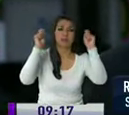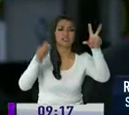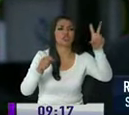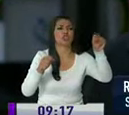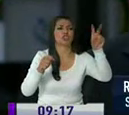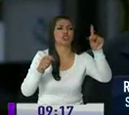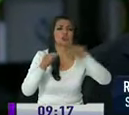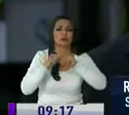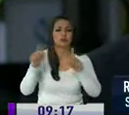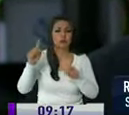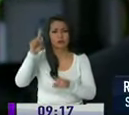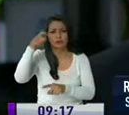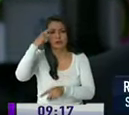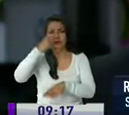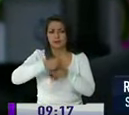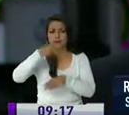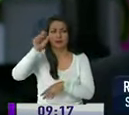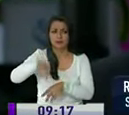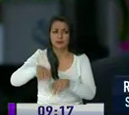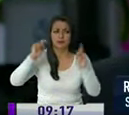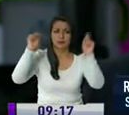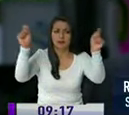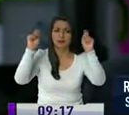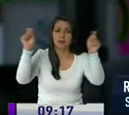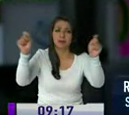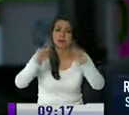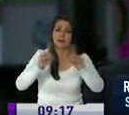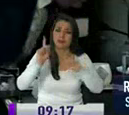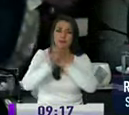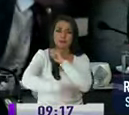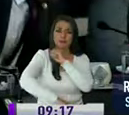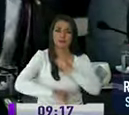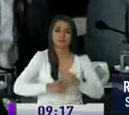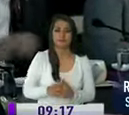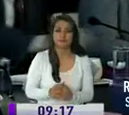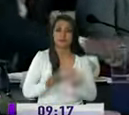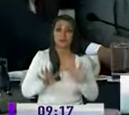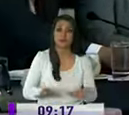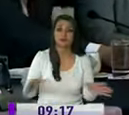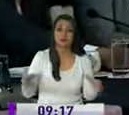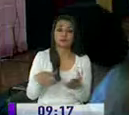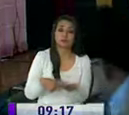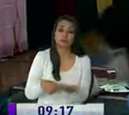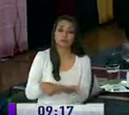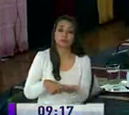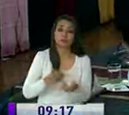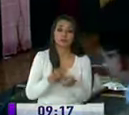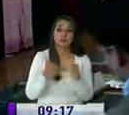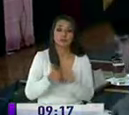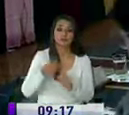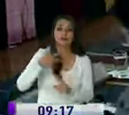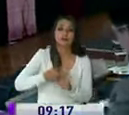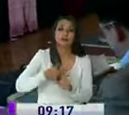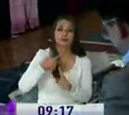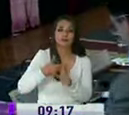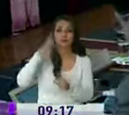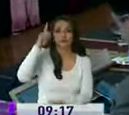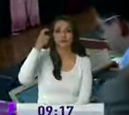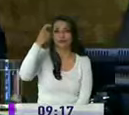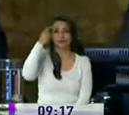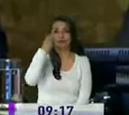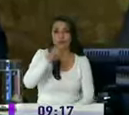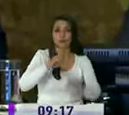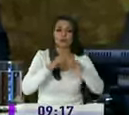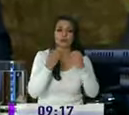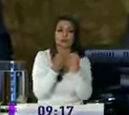tomó la resolución de trabajar por el sí debe haber una sanción este tipo de reuniones se ejecutarán cada tres meses entre el gobierno y su